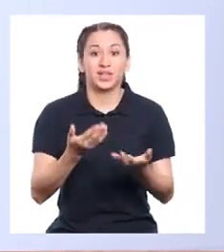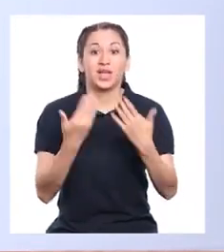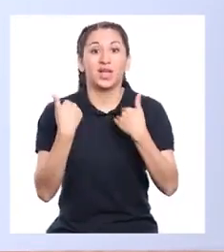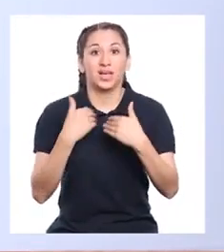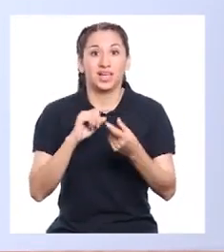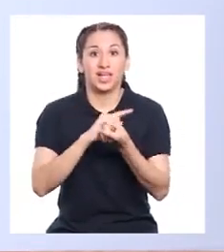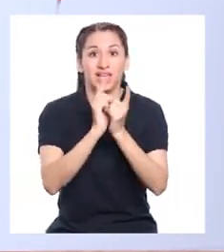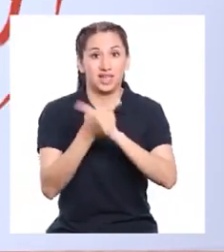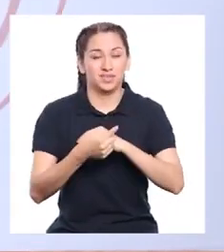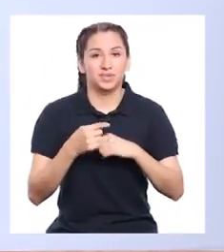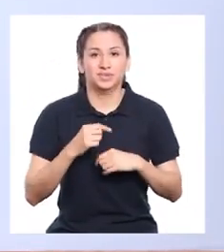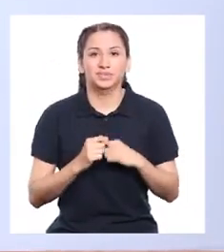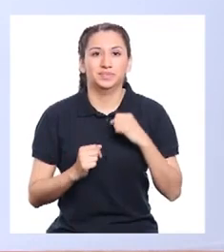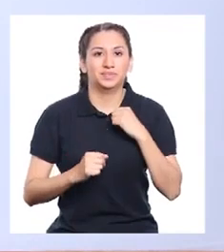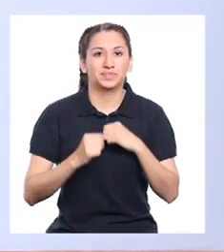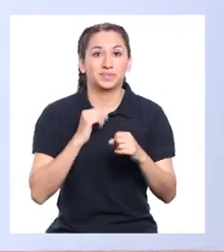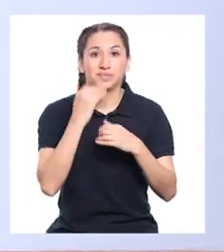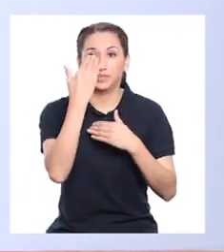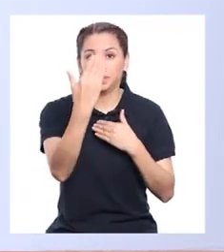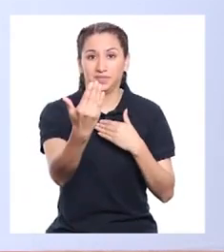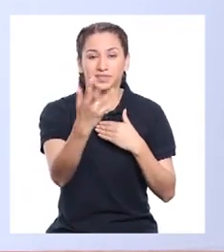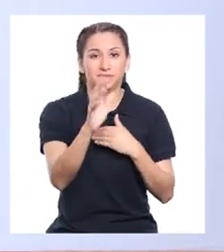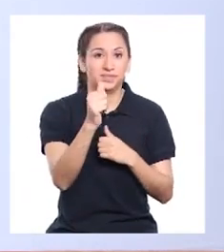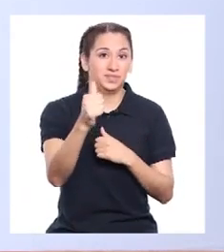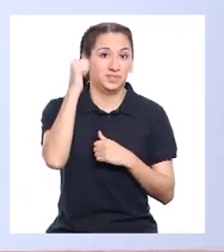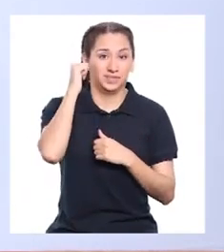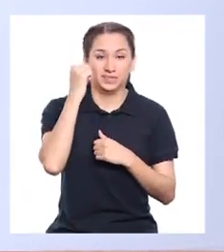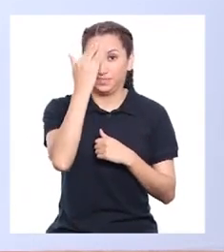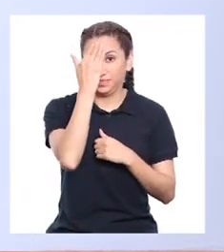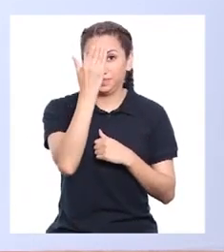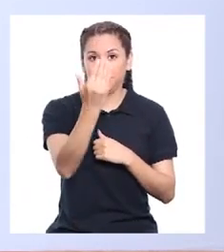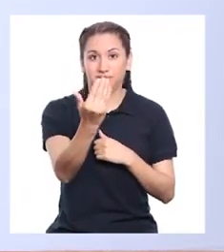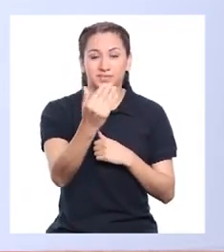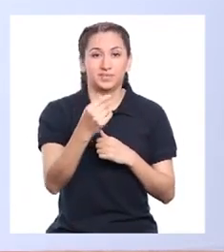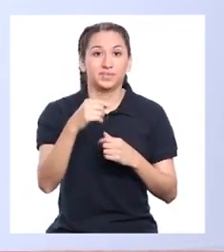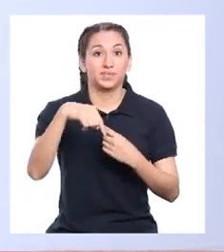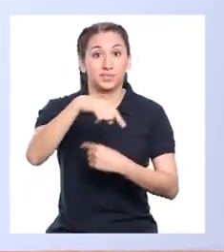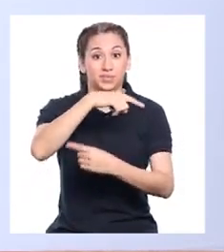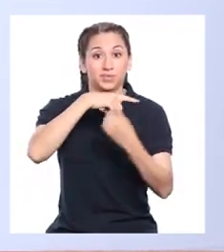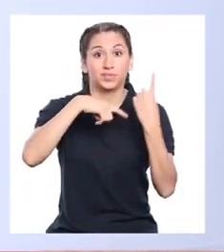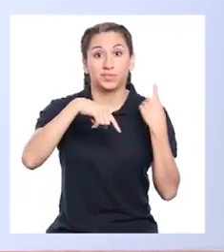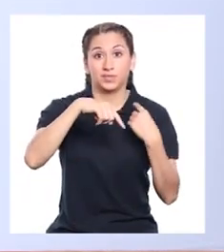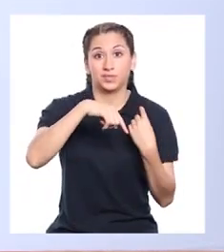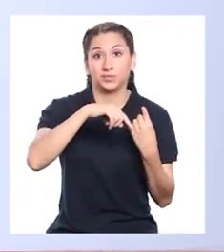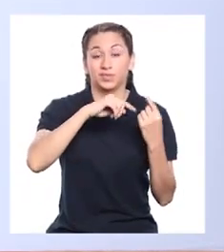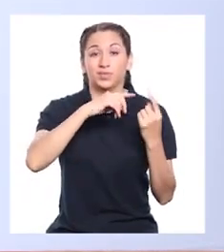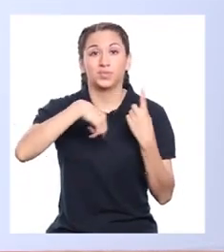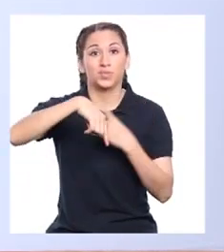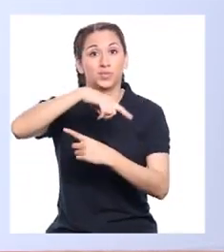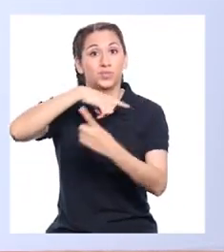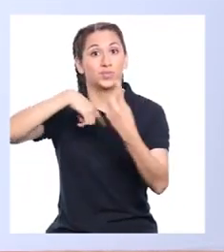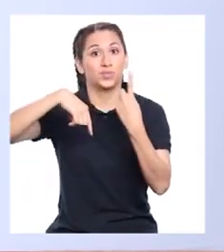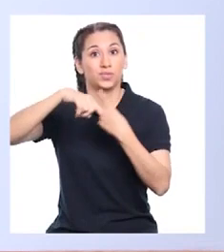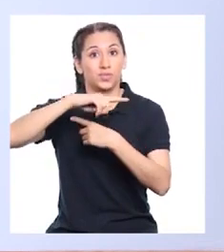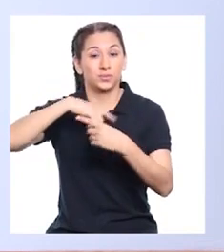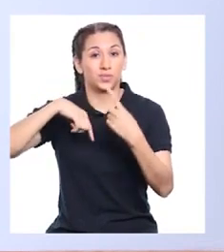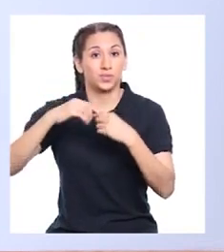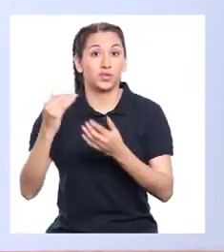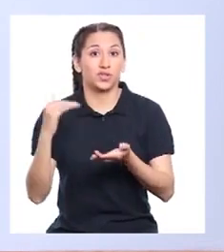Y. Adelante, atrás. Adelante, atrás. Vueltita. ¿Cómo?